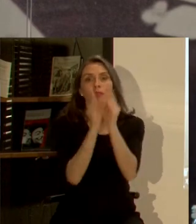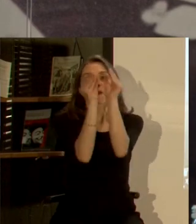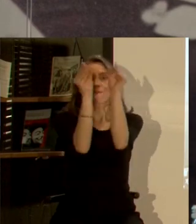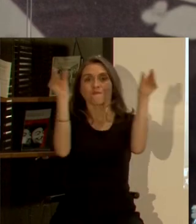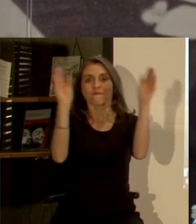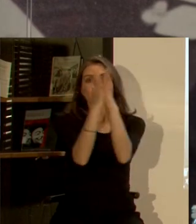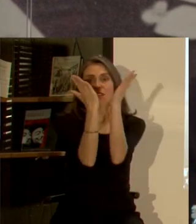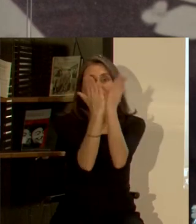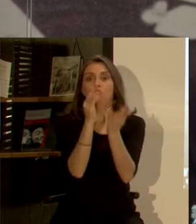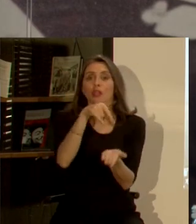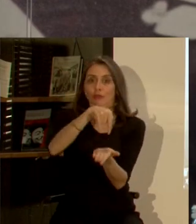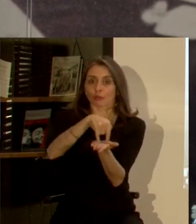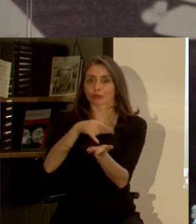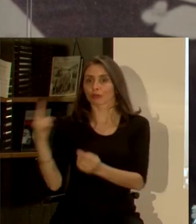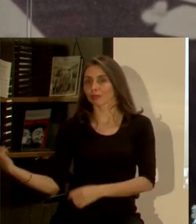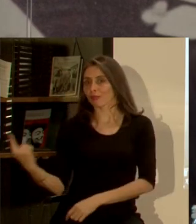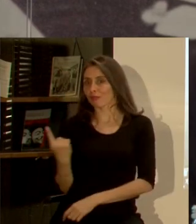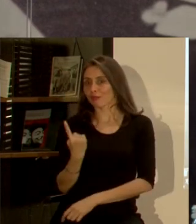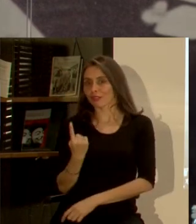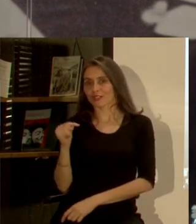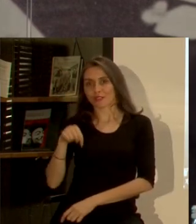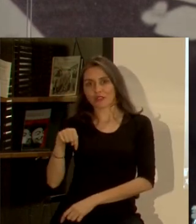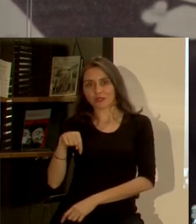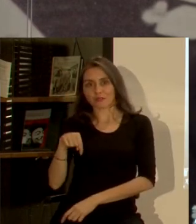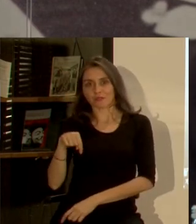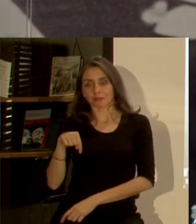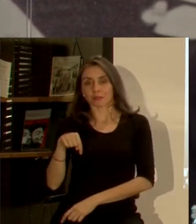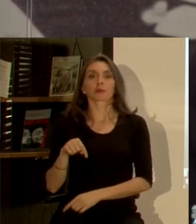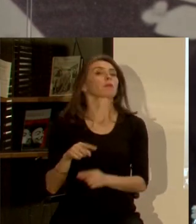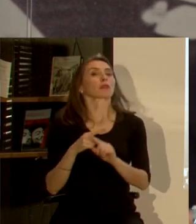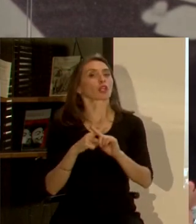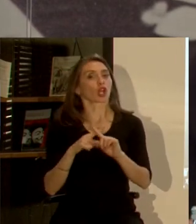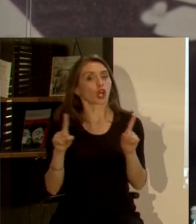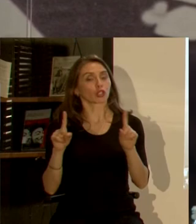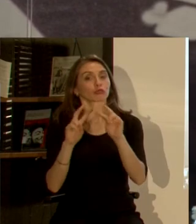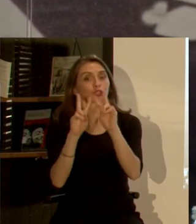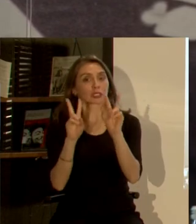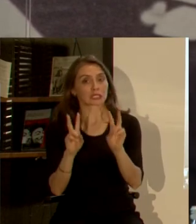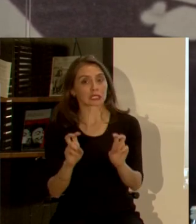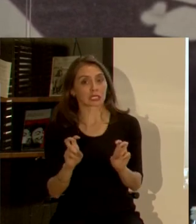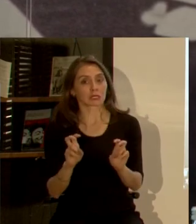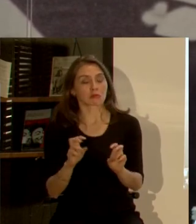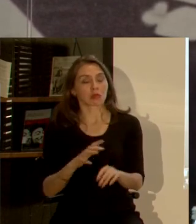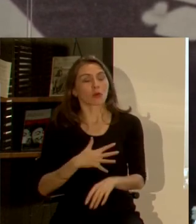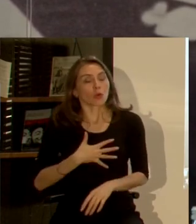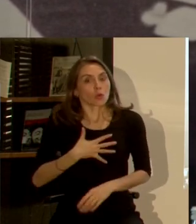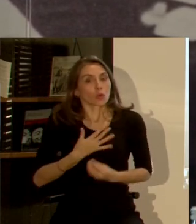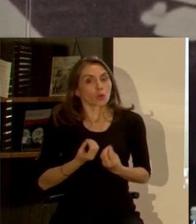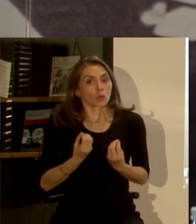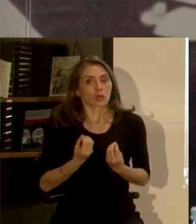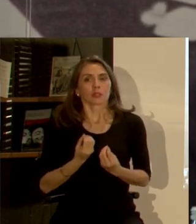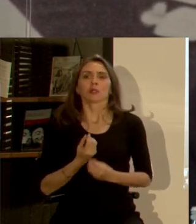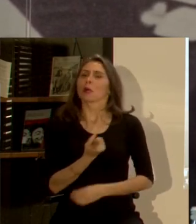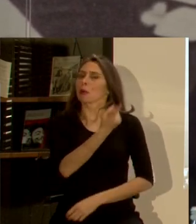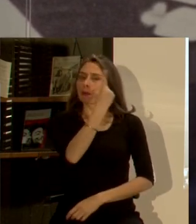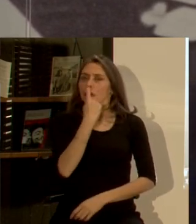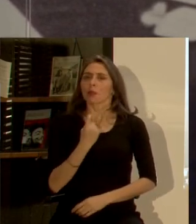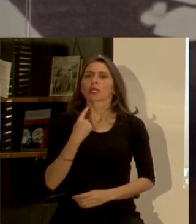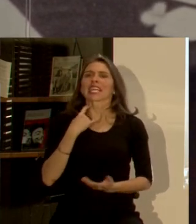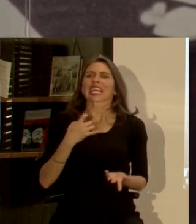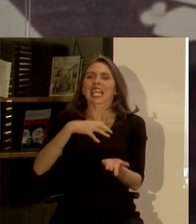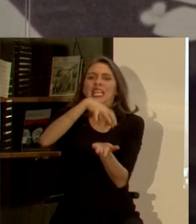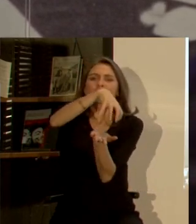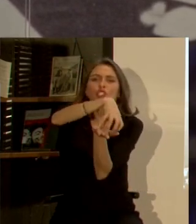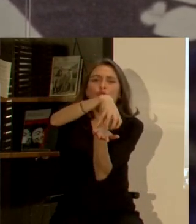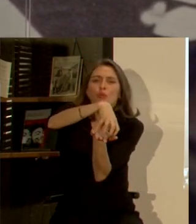que usted se encuentre con nosotros el día de hoy vamos a pasar a otra arista que es bien fascinante también cuando nos preguntamos qué tipo de ciudades